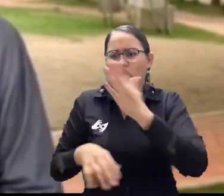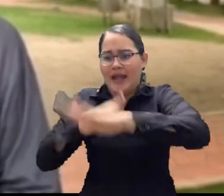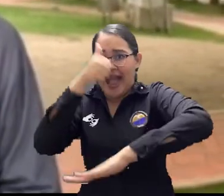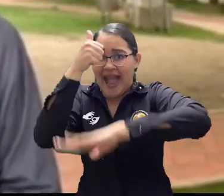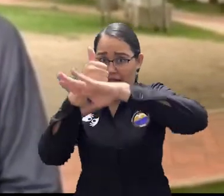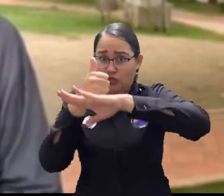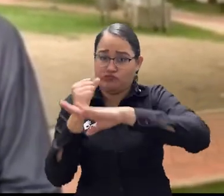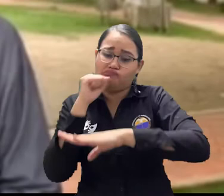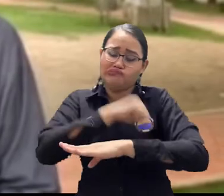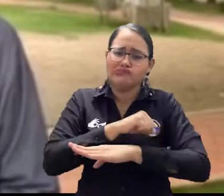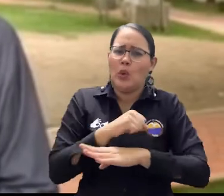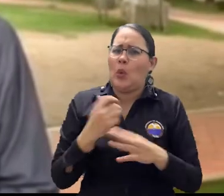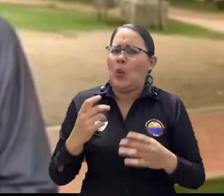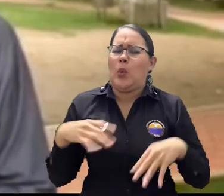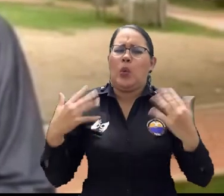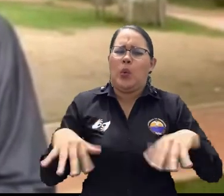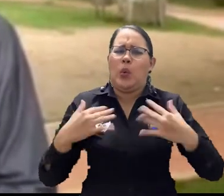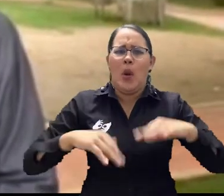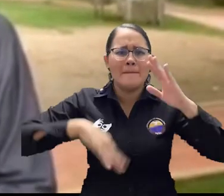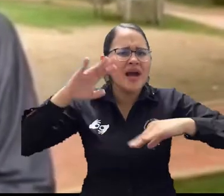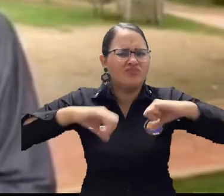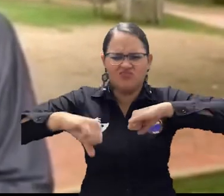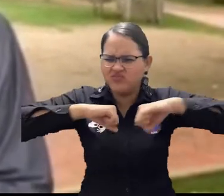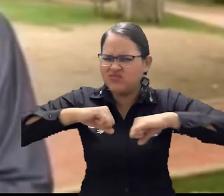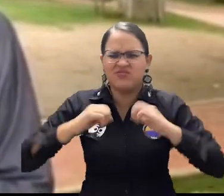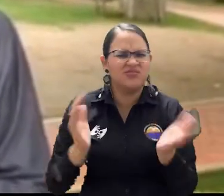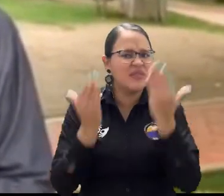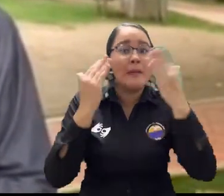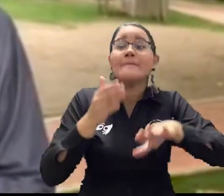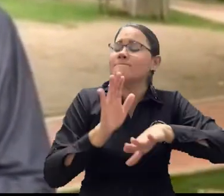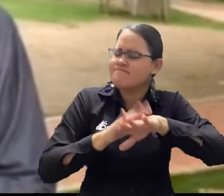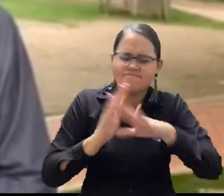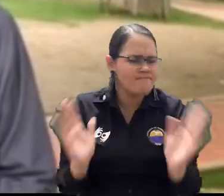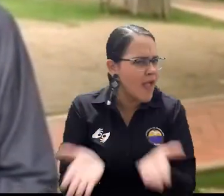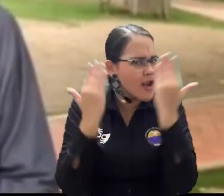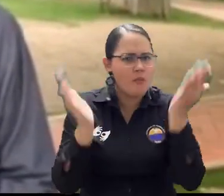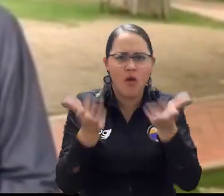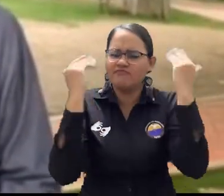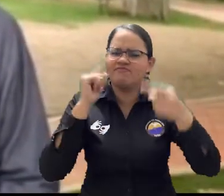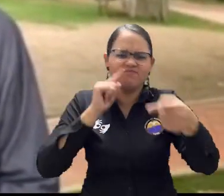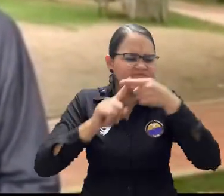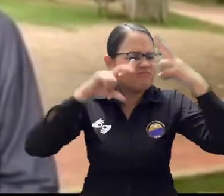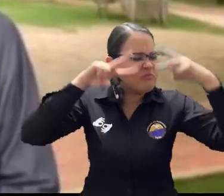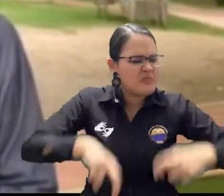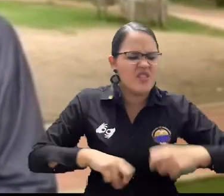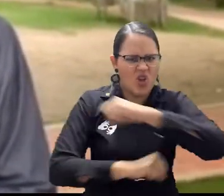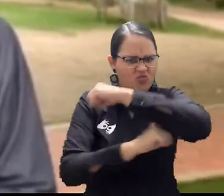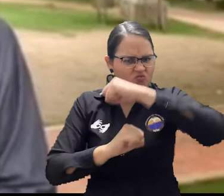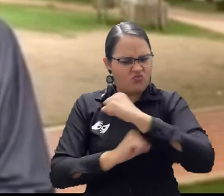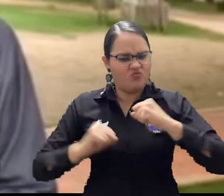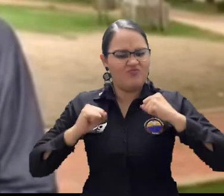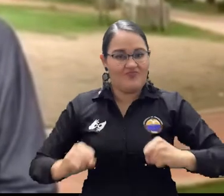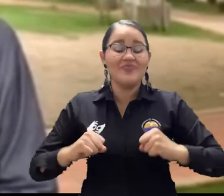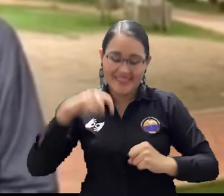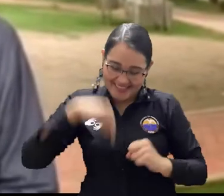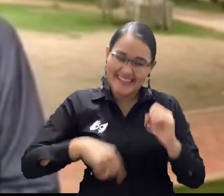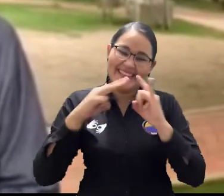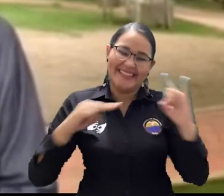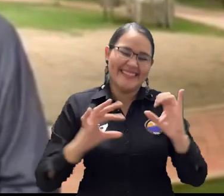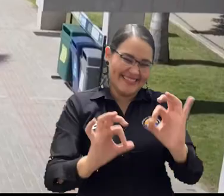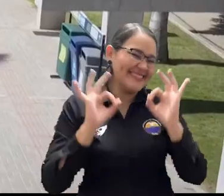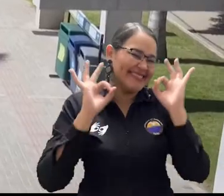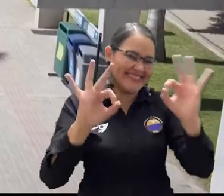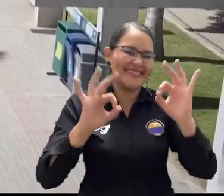lideraron y lograron sacar adelante esta iniciativa de preservación y fortalecimiento de la investigación